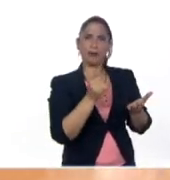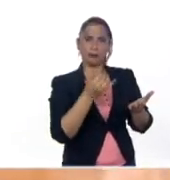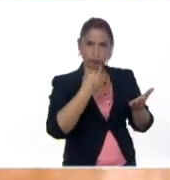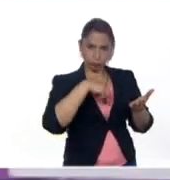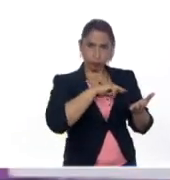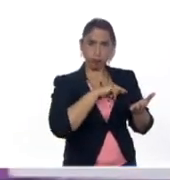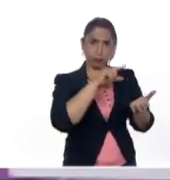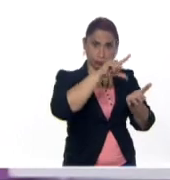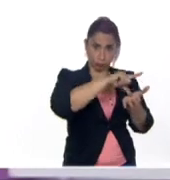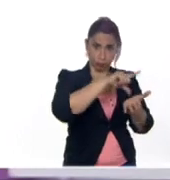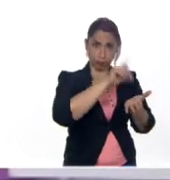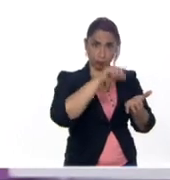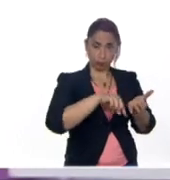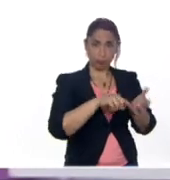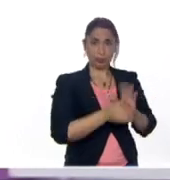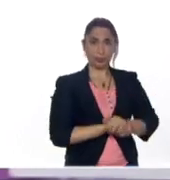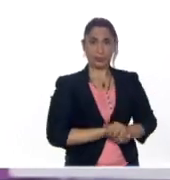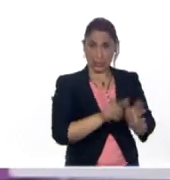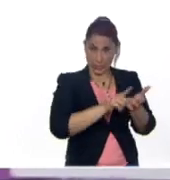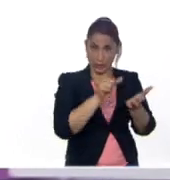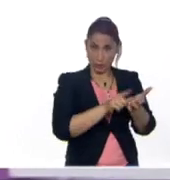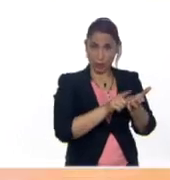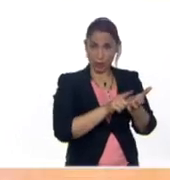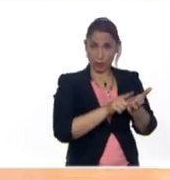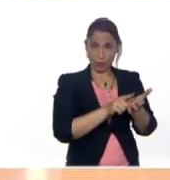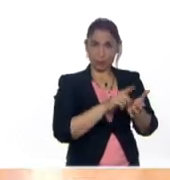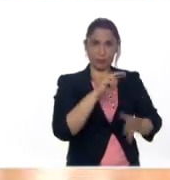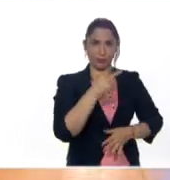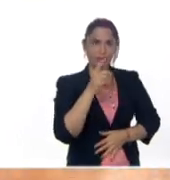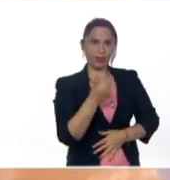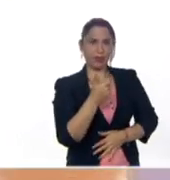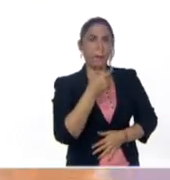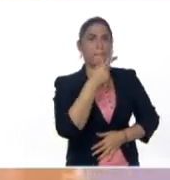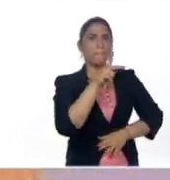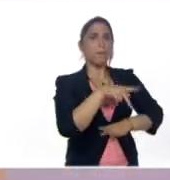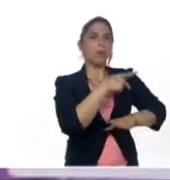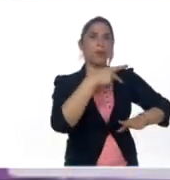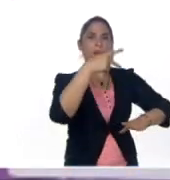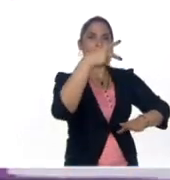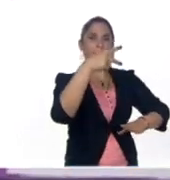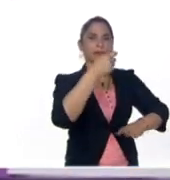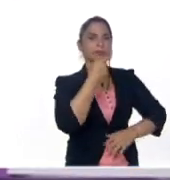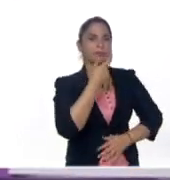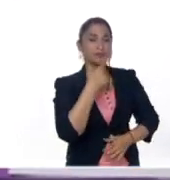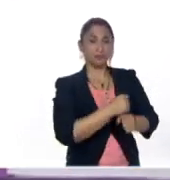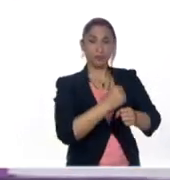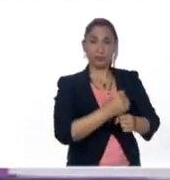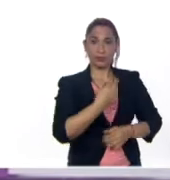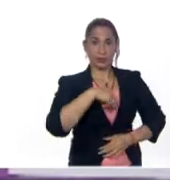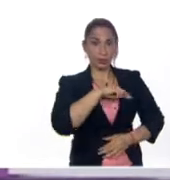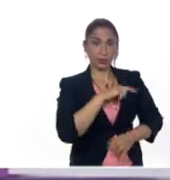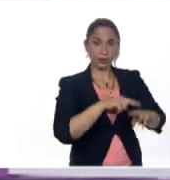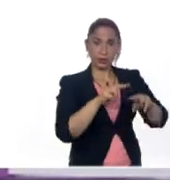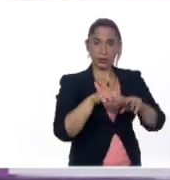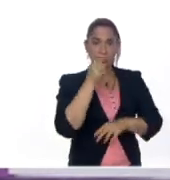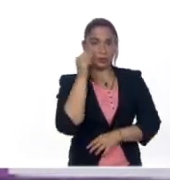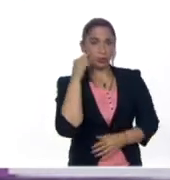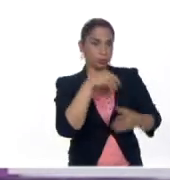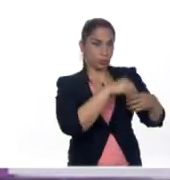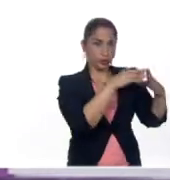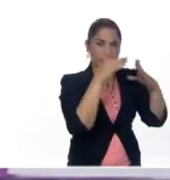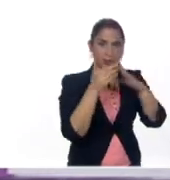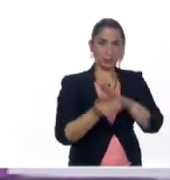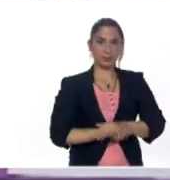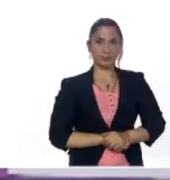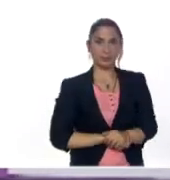libro El Cardenalito de Segundo Grado, donde tenemos una poesía hermosa para trabajar con nuestros niños y niñas allá en casa.